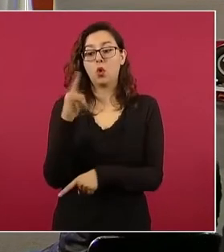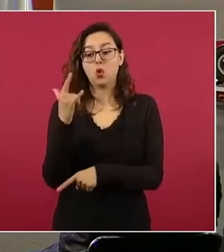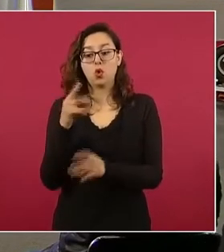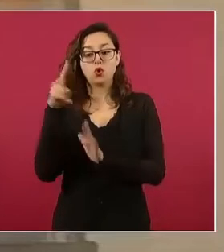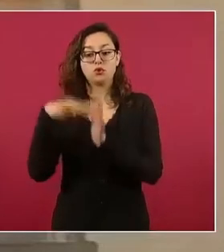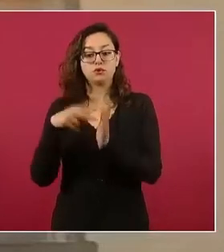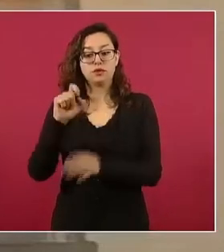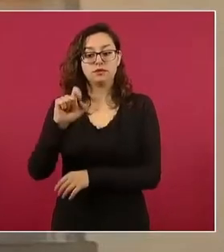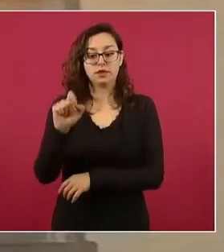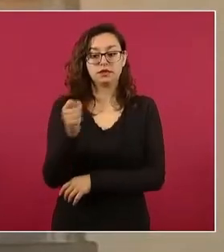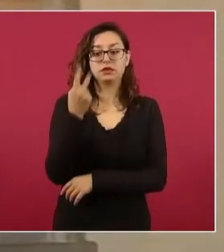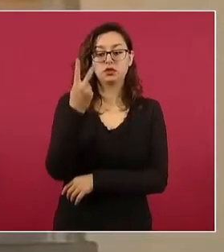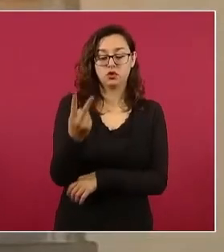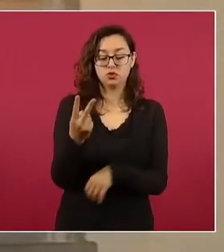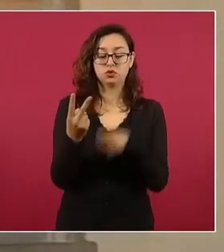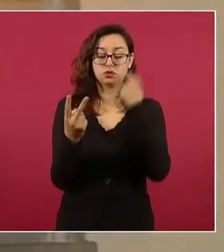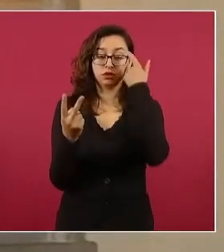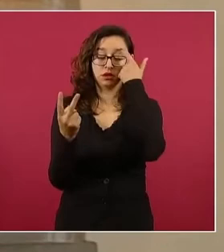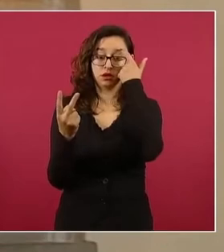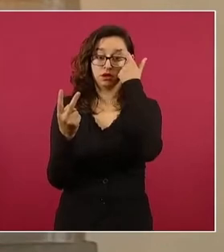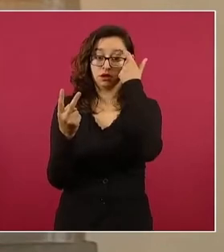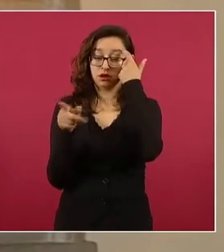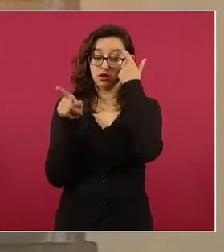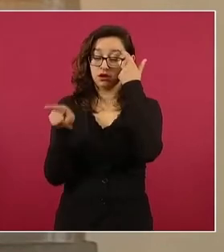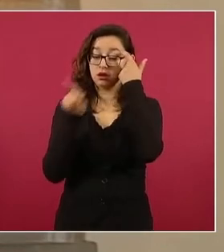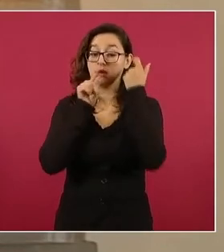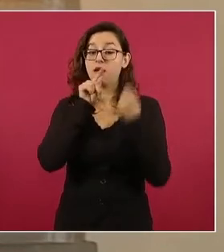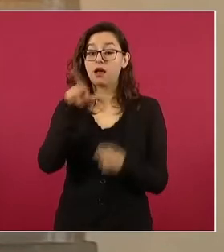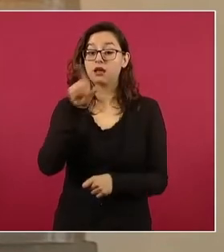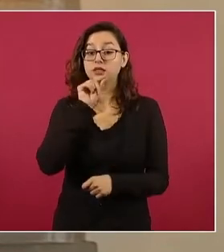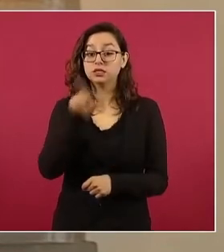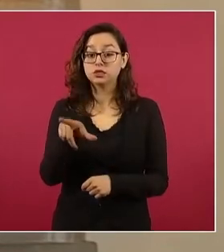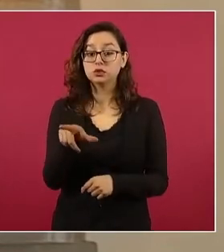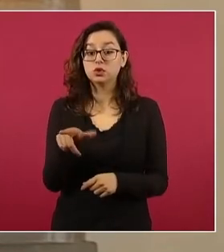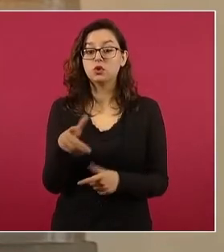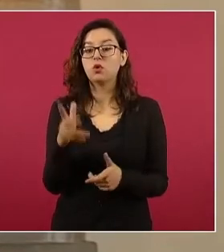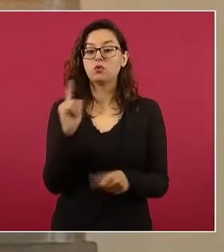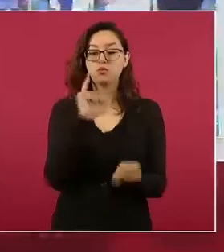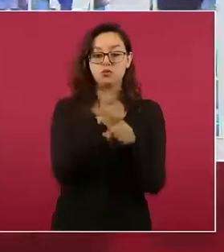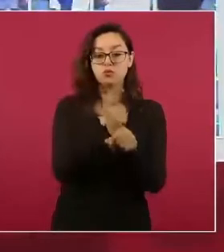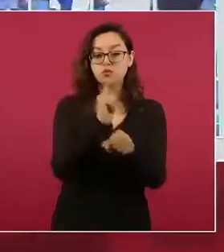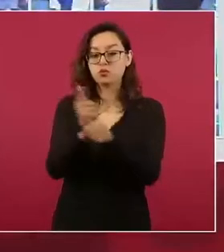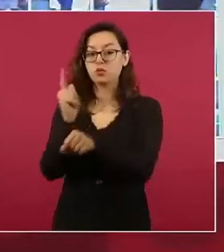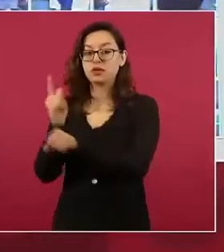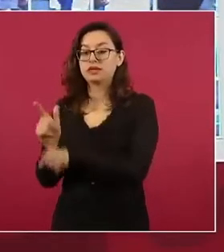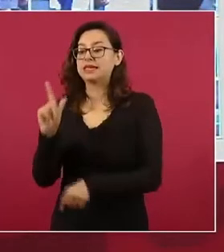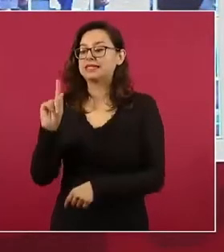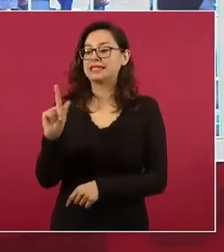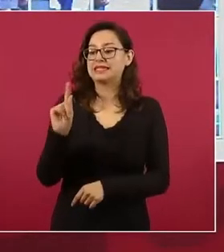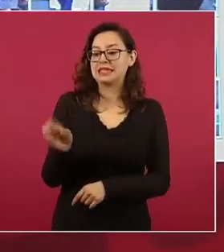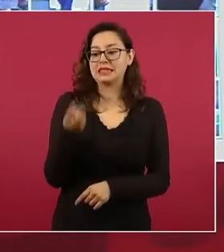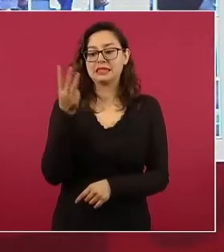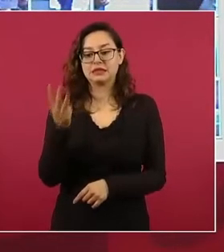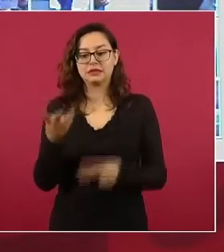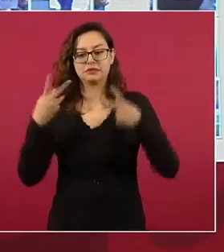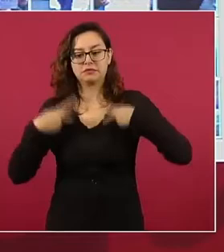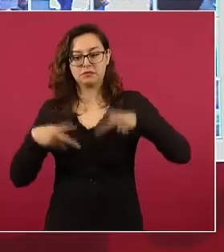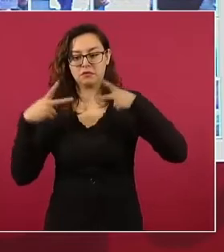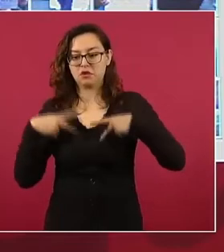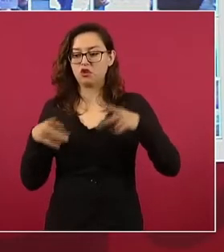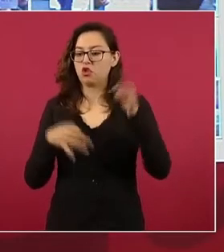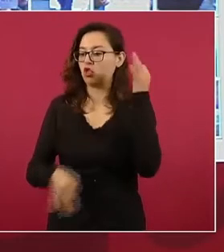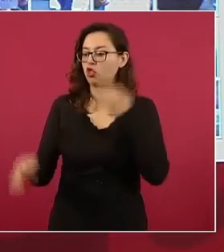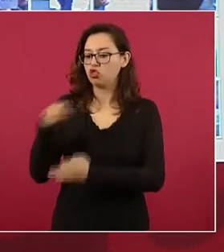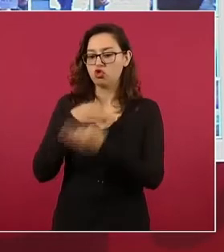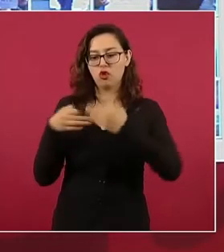Jalisco, la Fiscalía del Estado de Jalisco logró la localización de 73 personas, que todas están